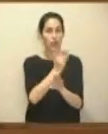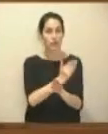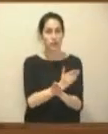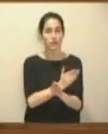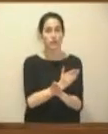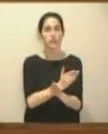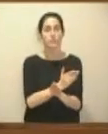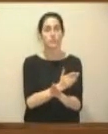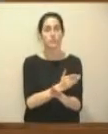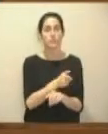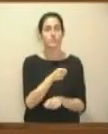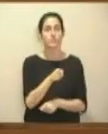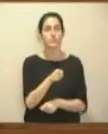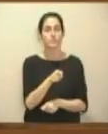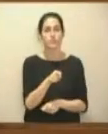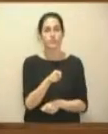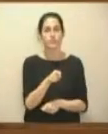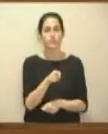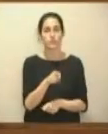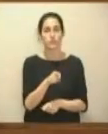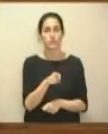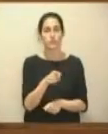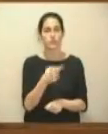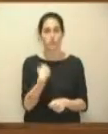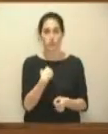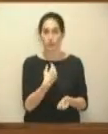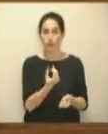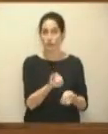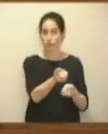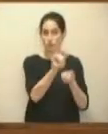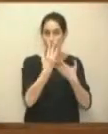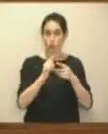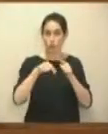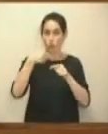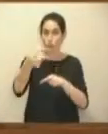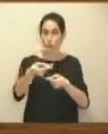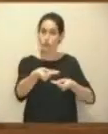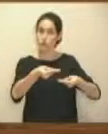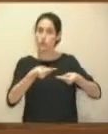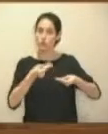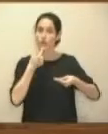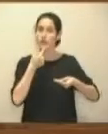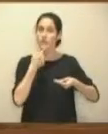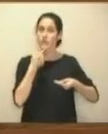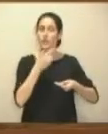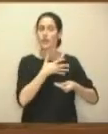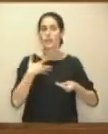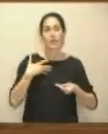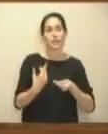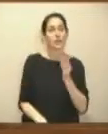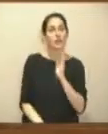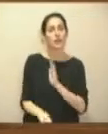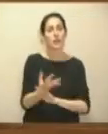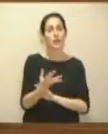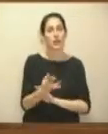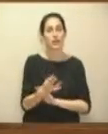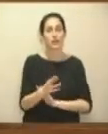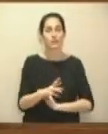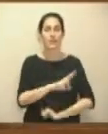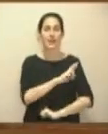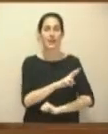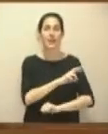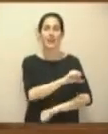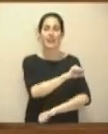nos trasladó en la información posterior que estaba previsto crear el registro de montes